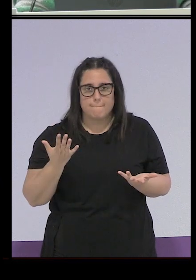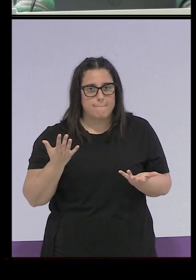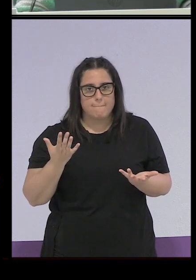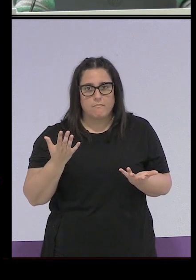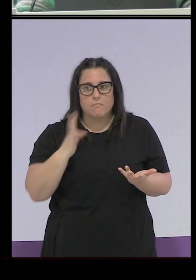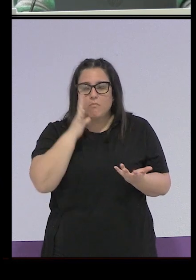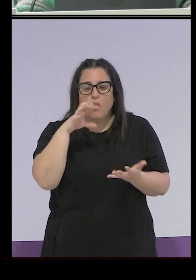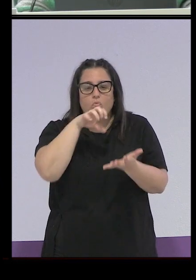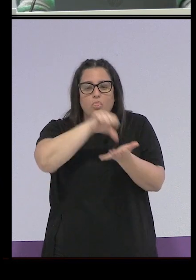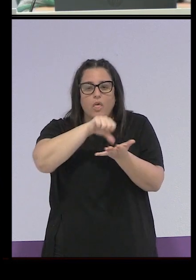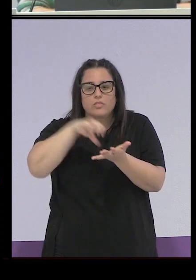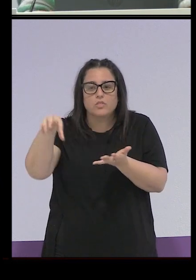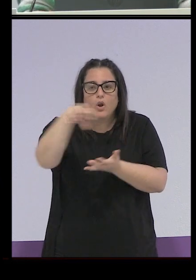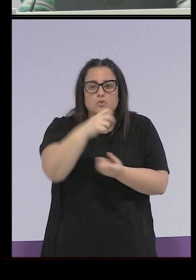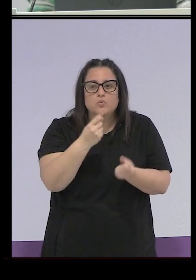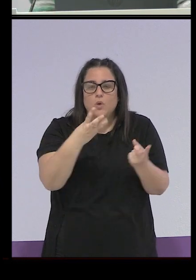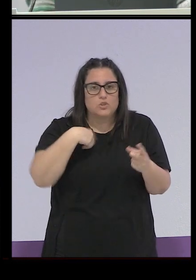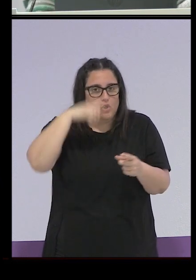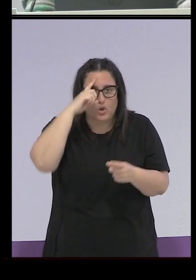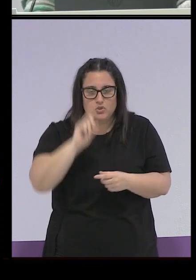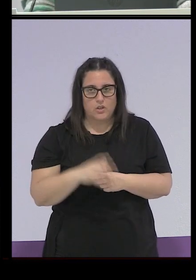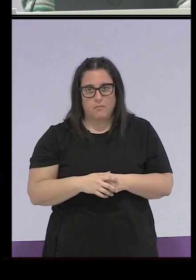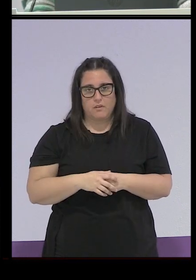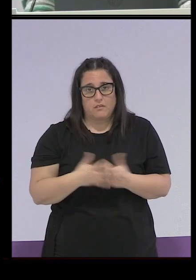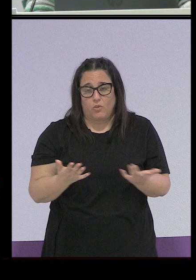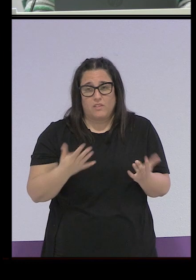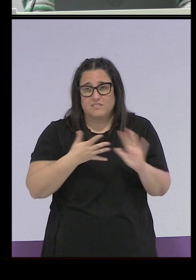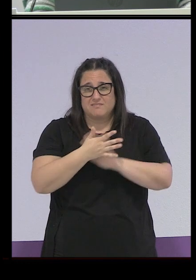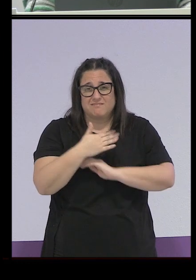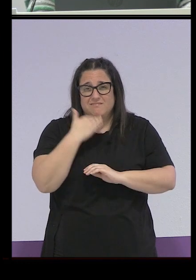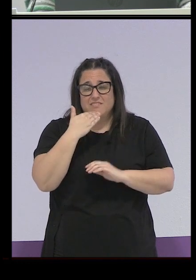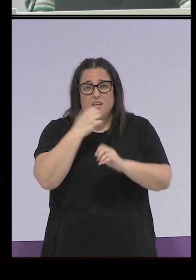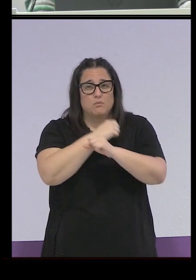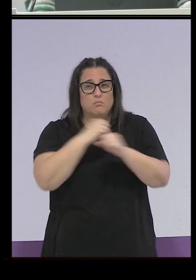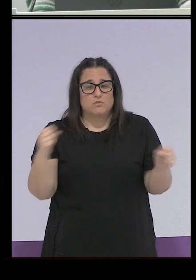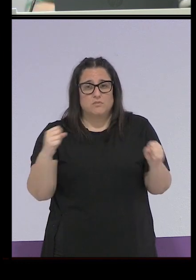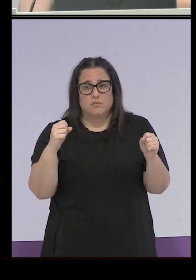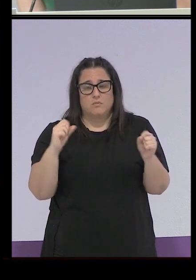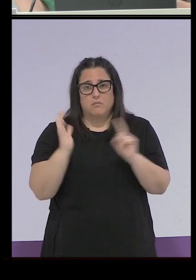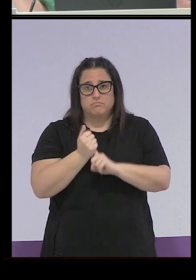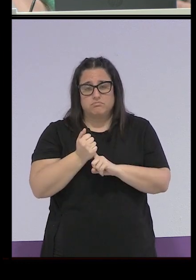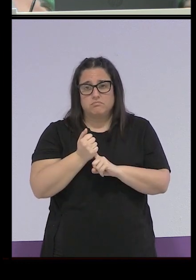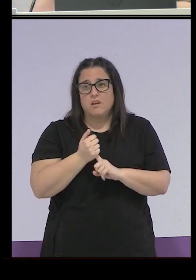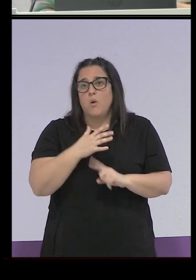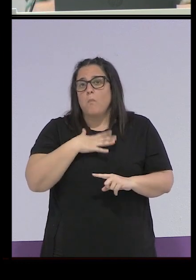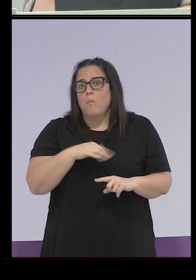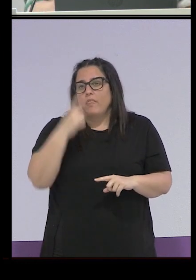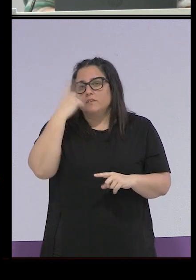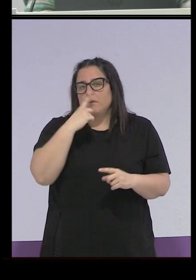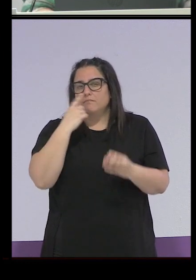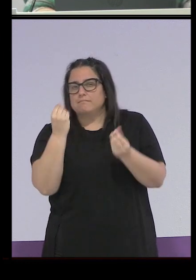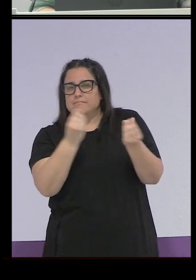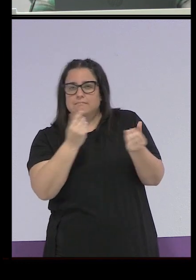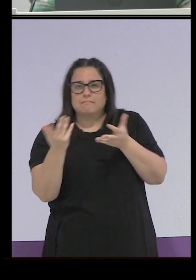cuántos centros hubo del patronato en todos estos años, pues es que es prácticamente imposible todavía. Se podría hacer una estimación teniendo